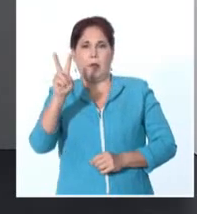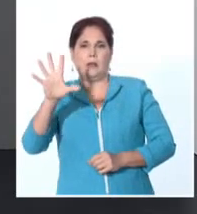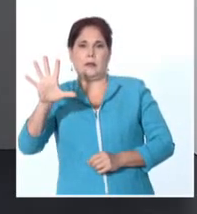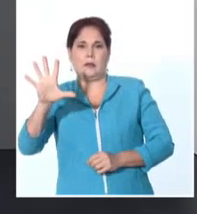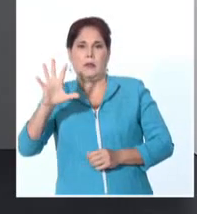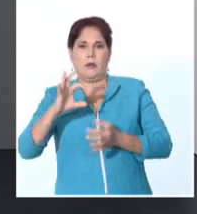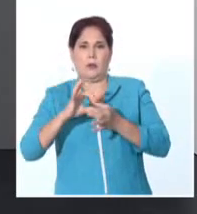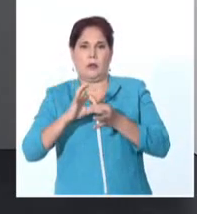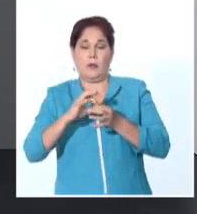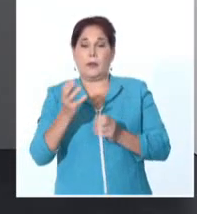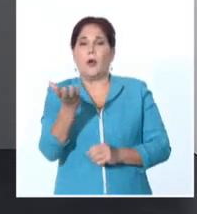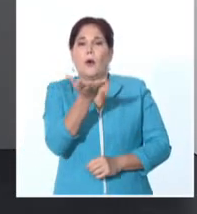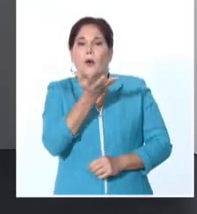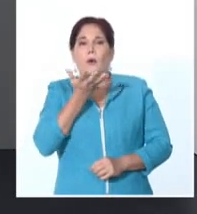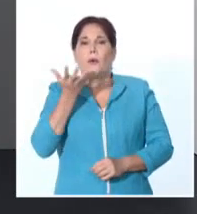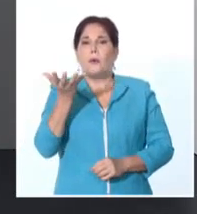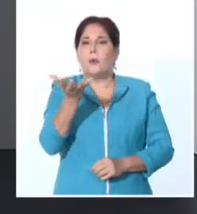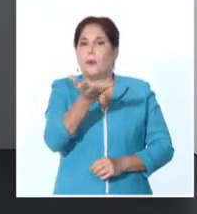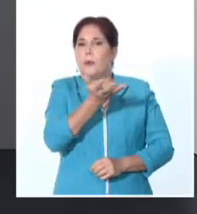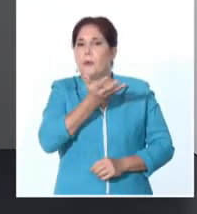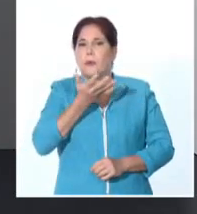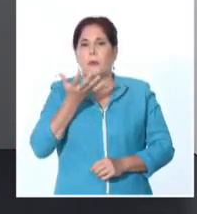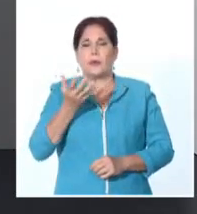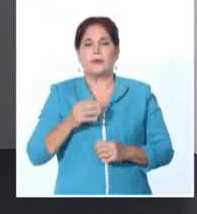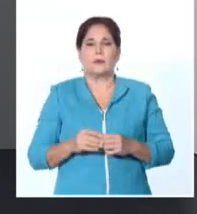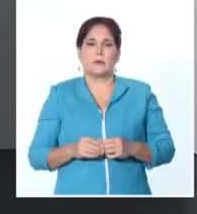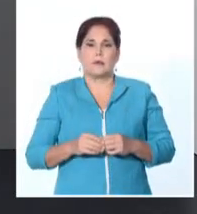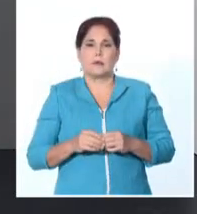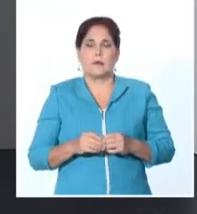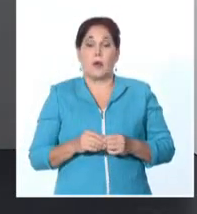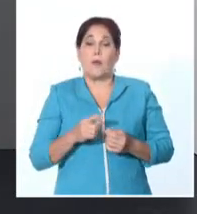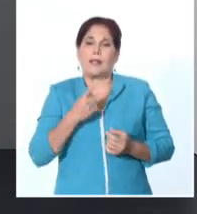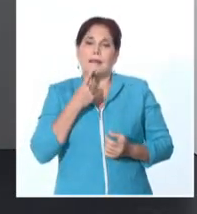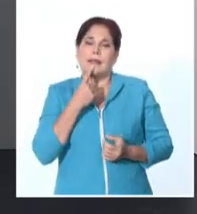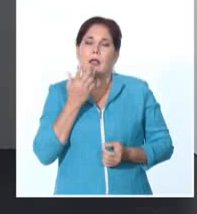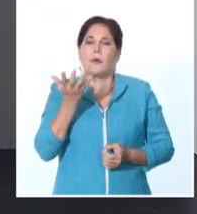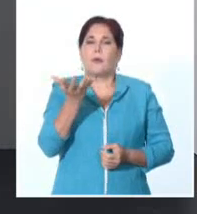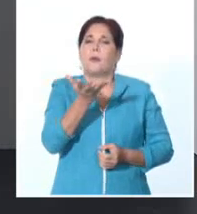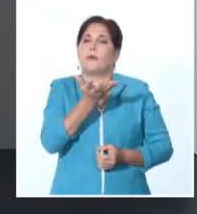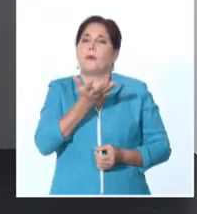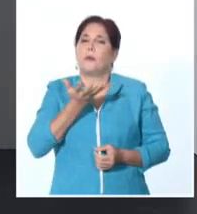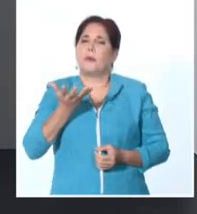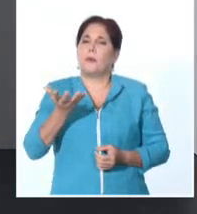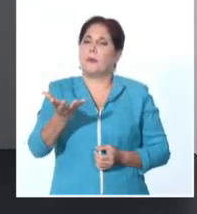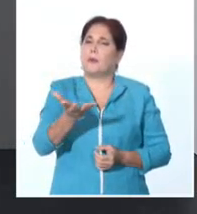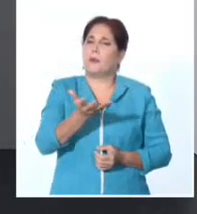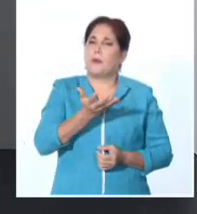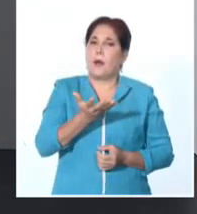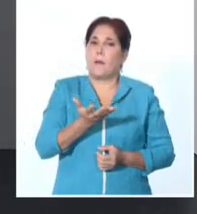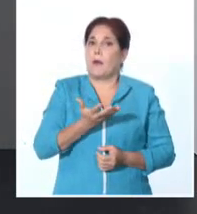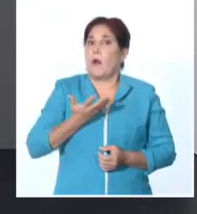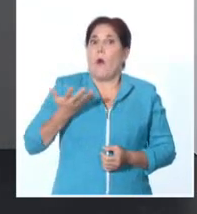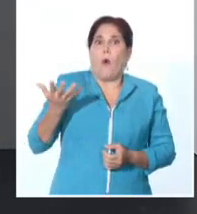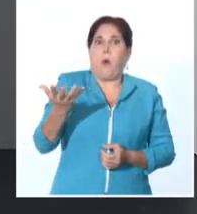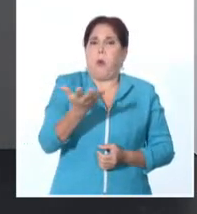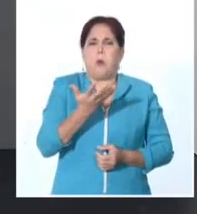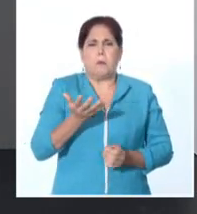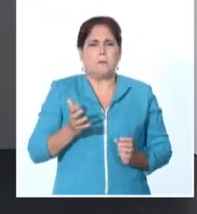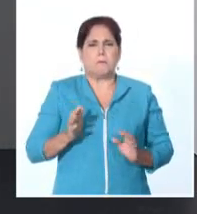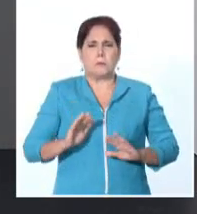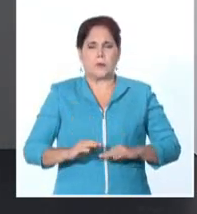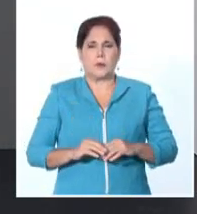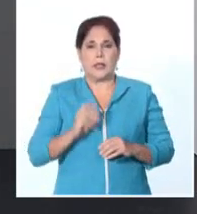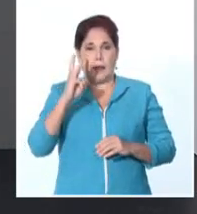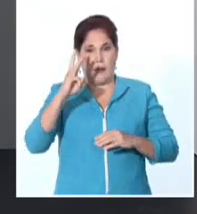kilómetros por hora, que bueno, en realidad puede haber brisas en la costa sur. En los próximos tres días, observen cómo se